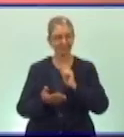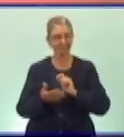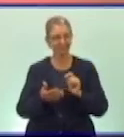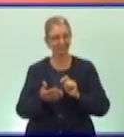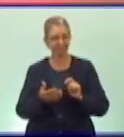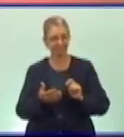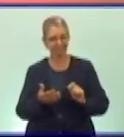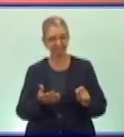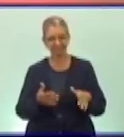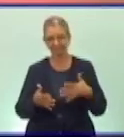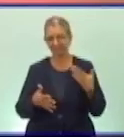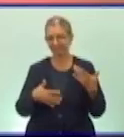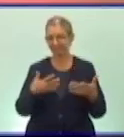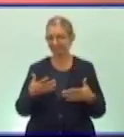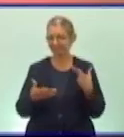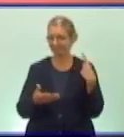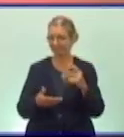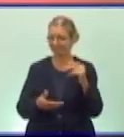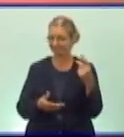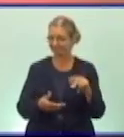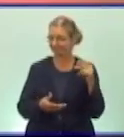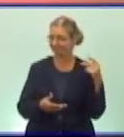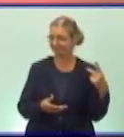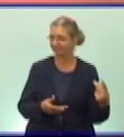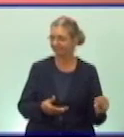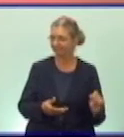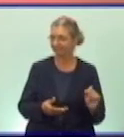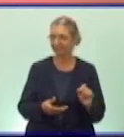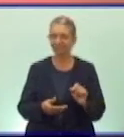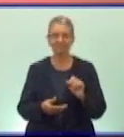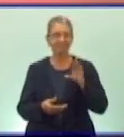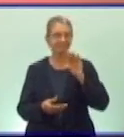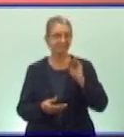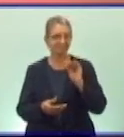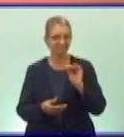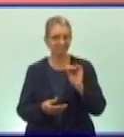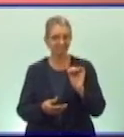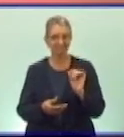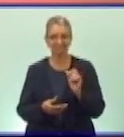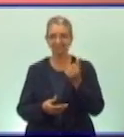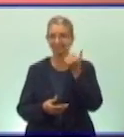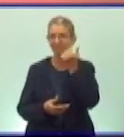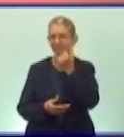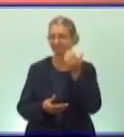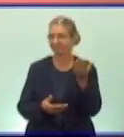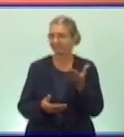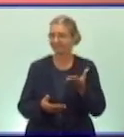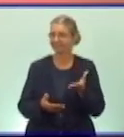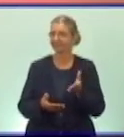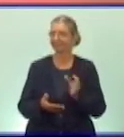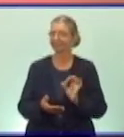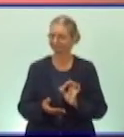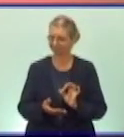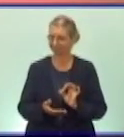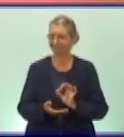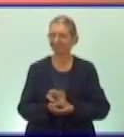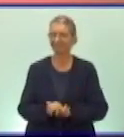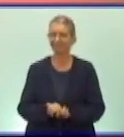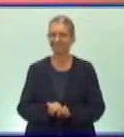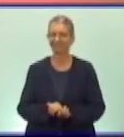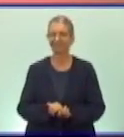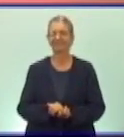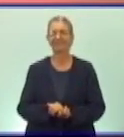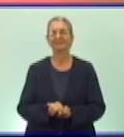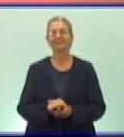las actividades que les vamos a decir y tratar de copiarlo lo más rápido posible. Para